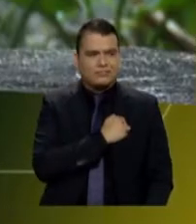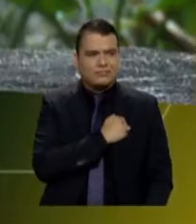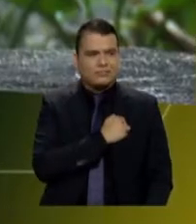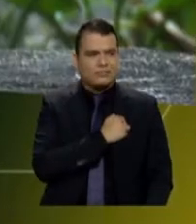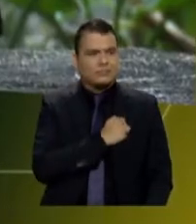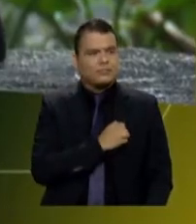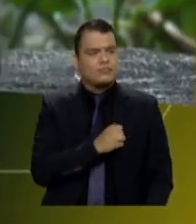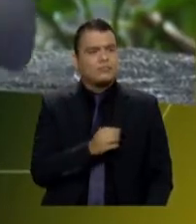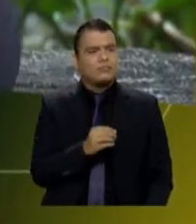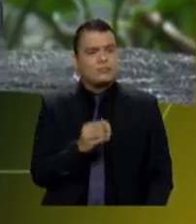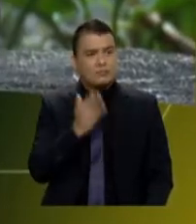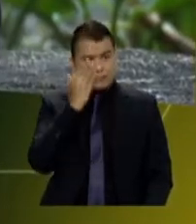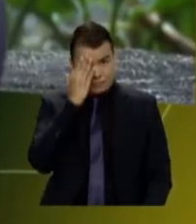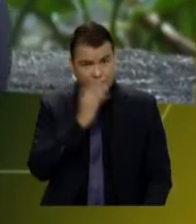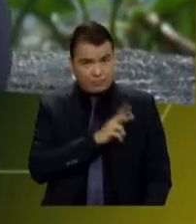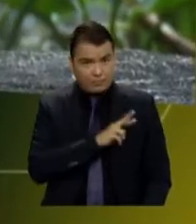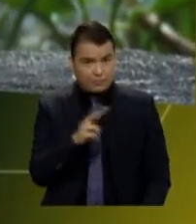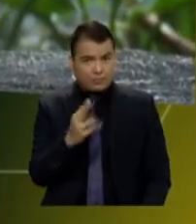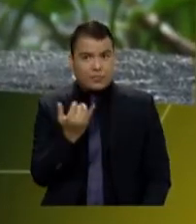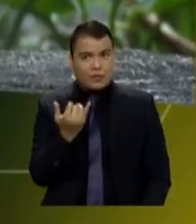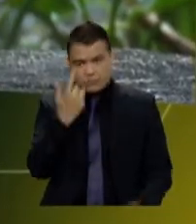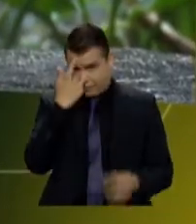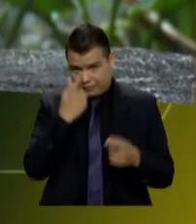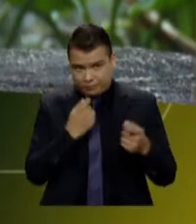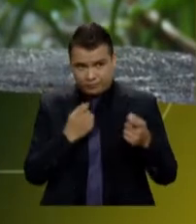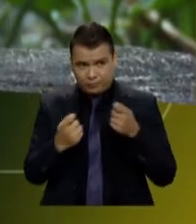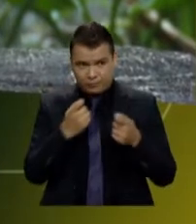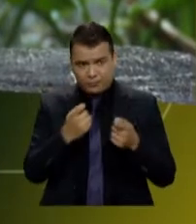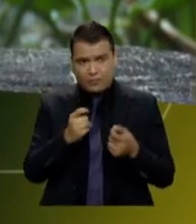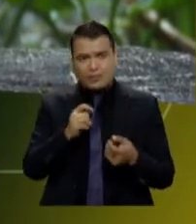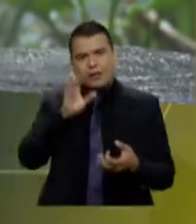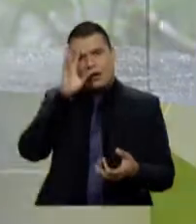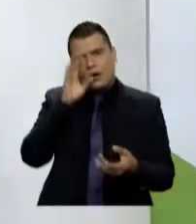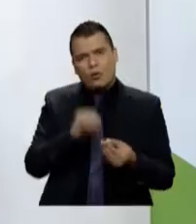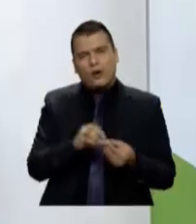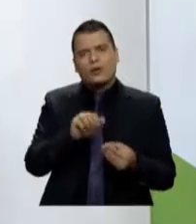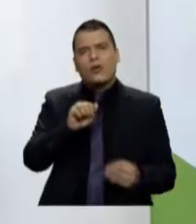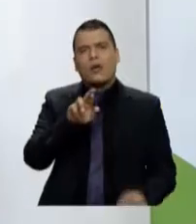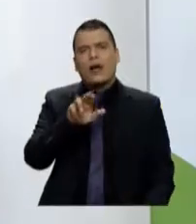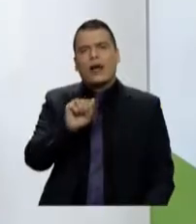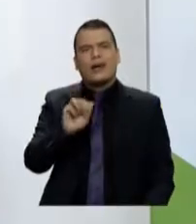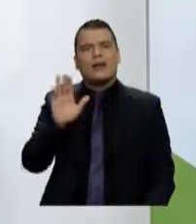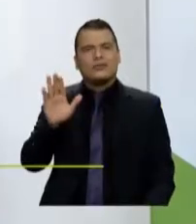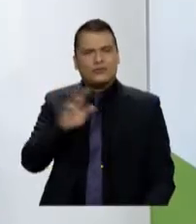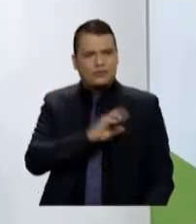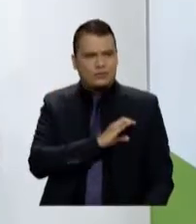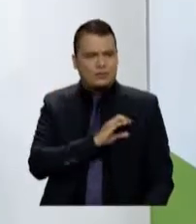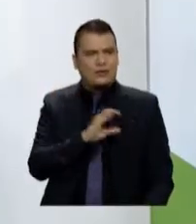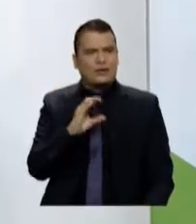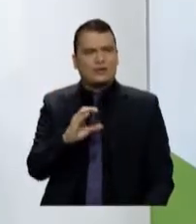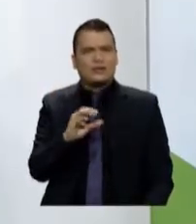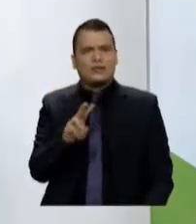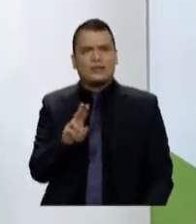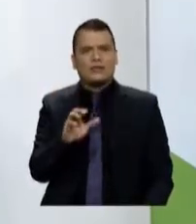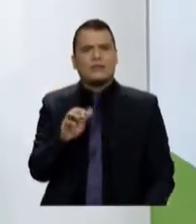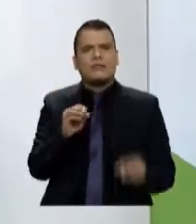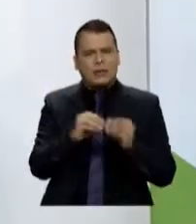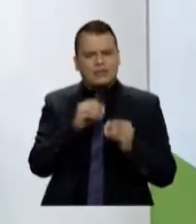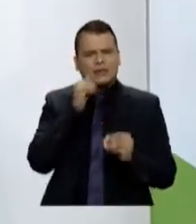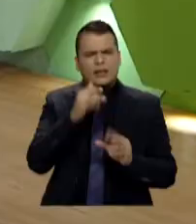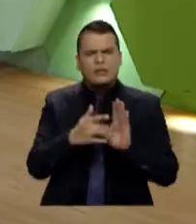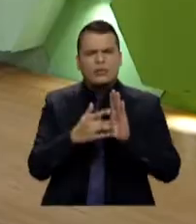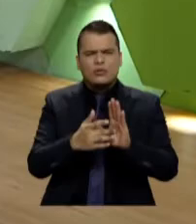Beatriz, en el Valle ha sido muy exitosa la campaña de Acuerdos Recíprocos por el Aguara, que justamente ahora lo nombraba. ¿Qué se va a mostrar de eso mañana?